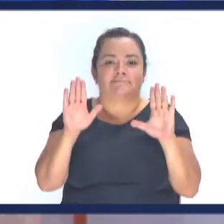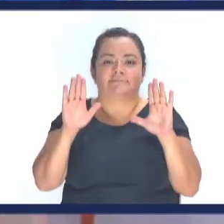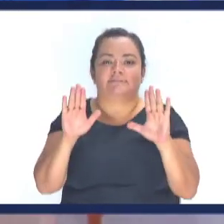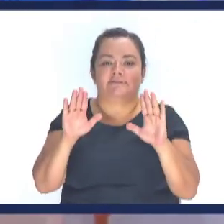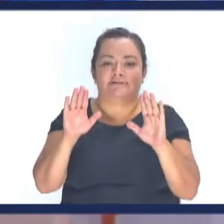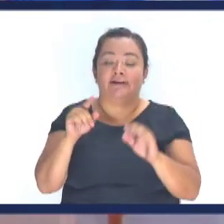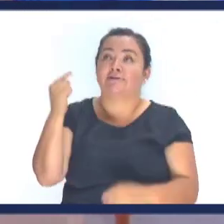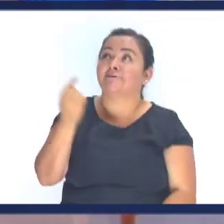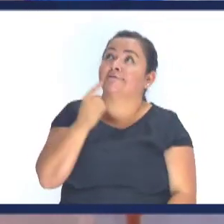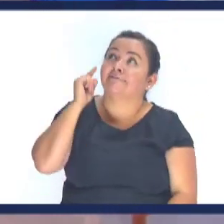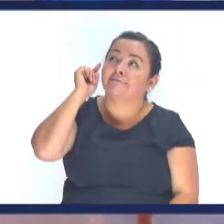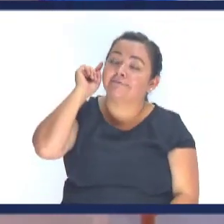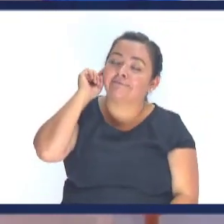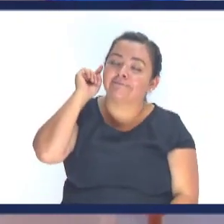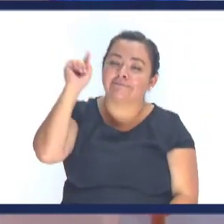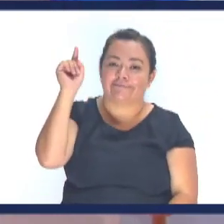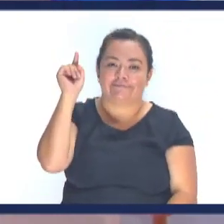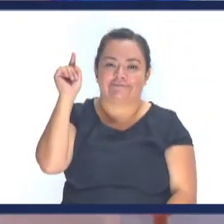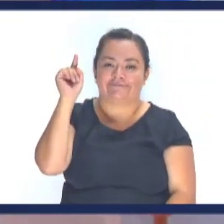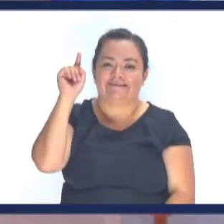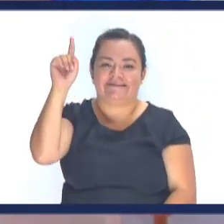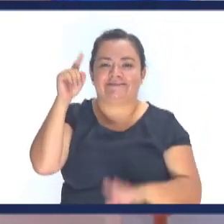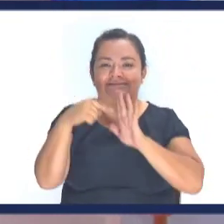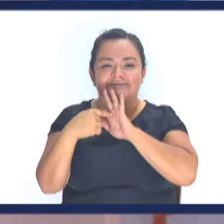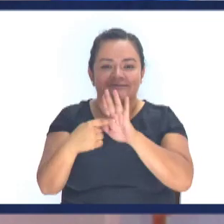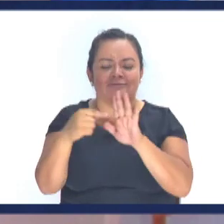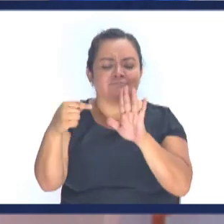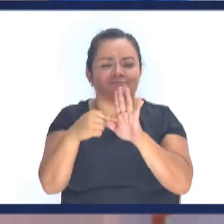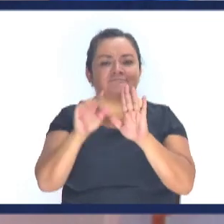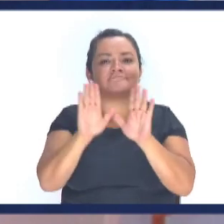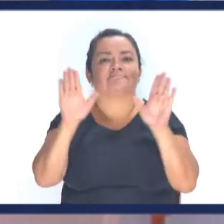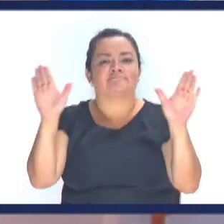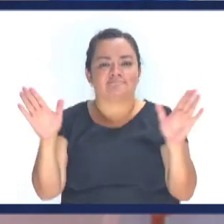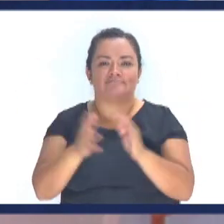No hay nada más Que lo que Dios Reveló en Cristo